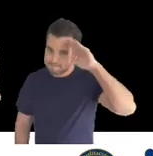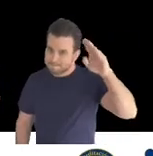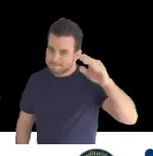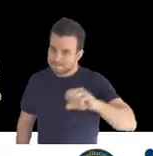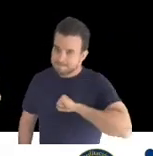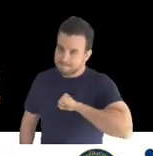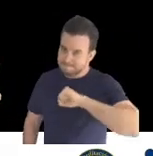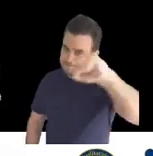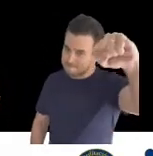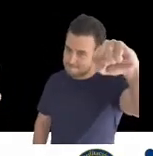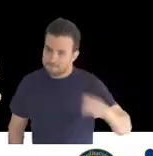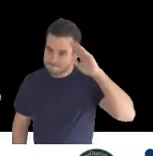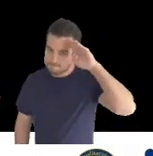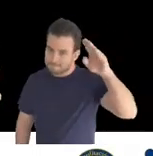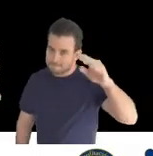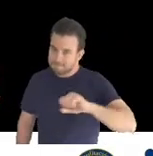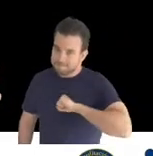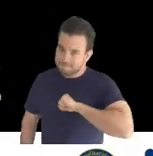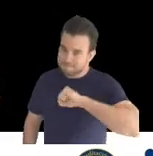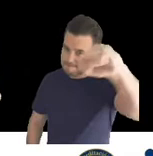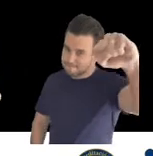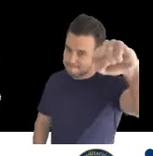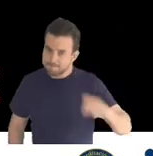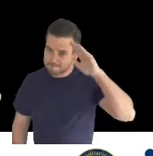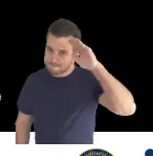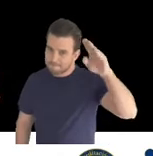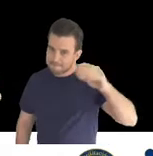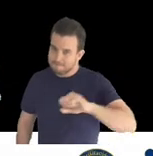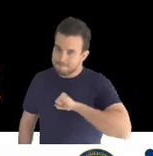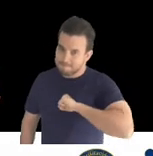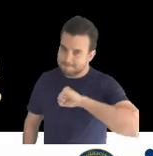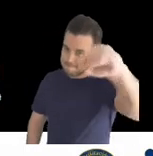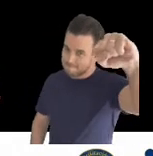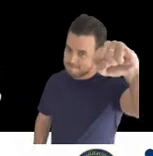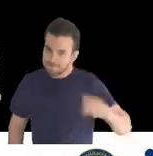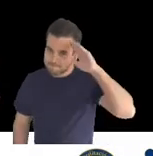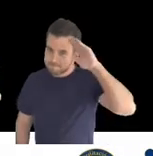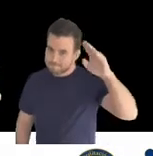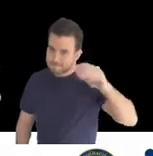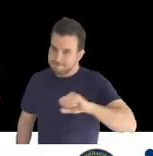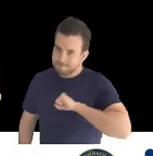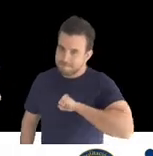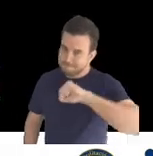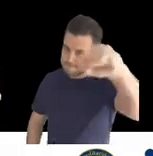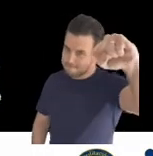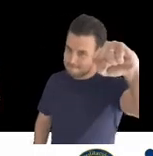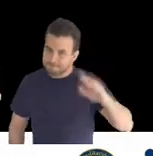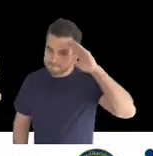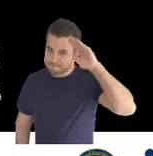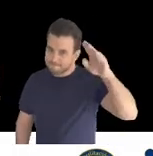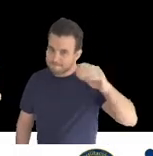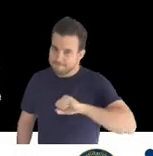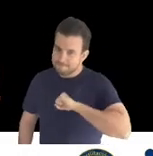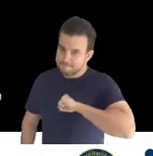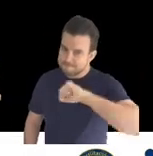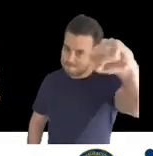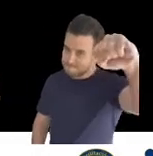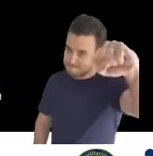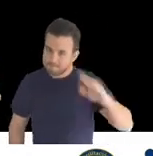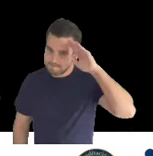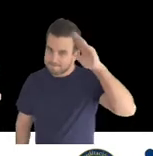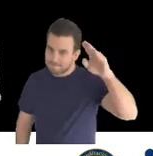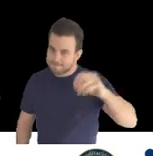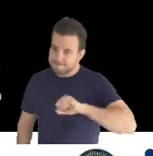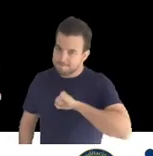a Bogotá y comienzo a trabajar precisamente en el sector de comercio exterior, en un grupo logístico muy importante en la ciudad de